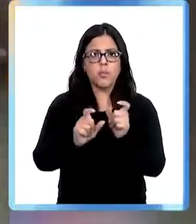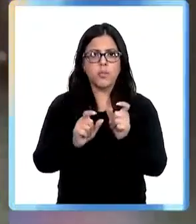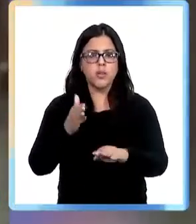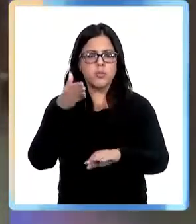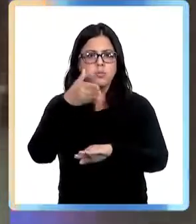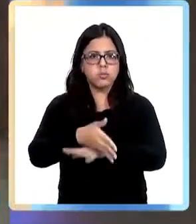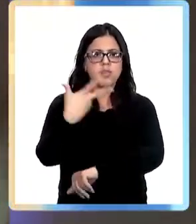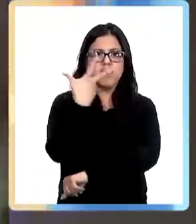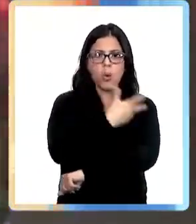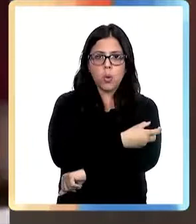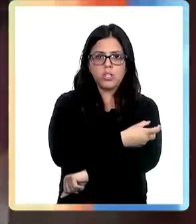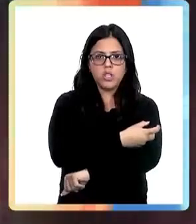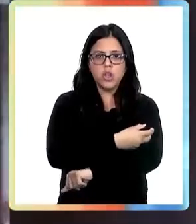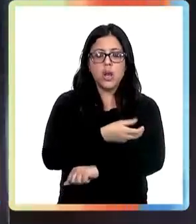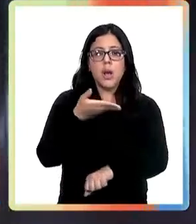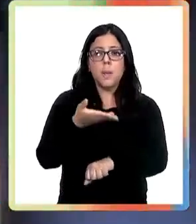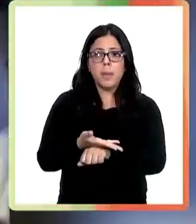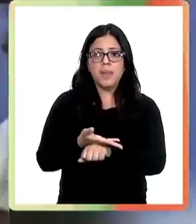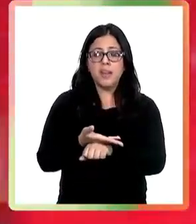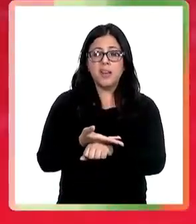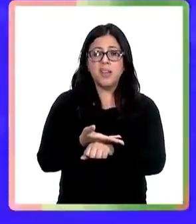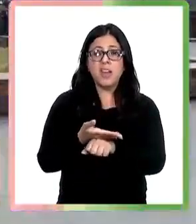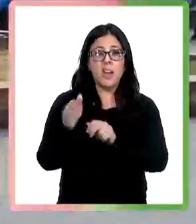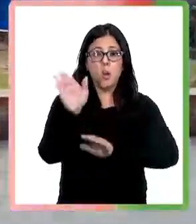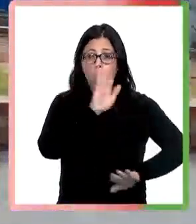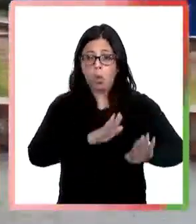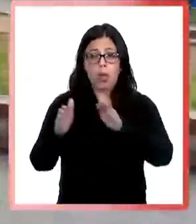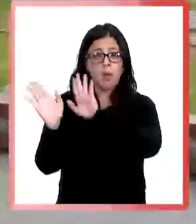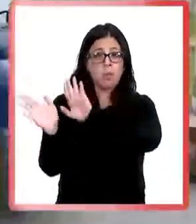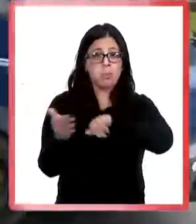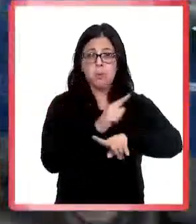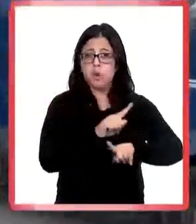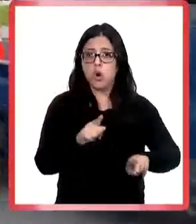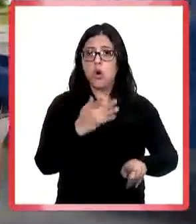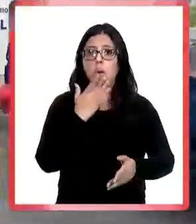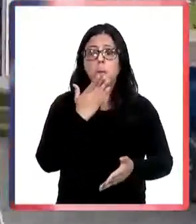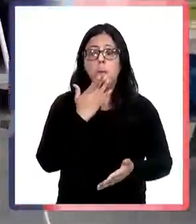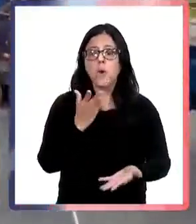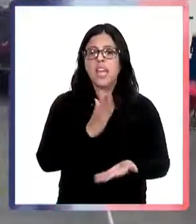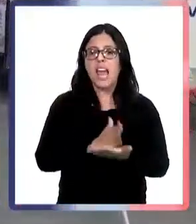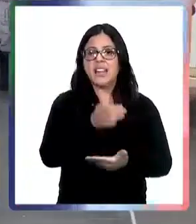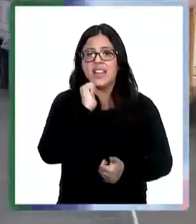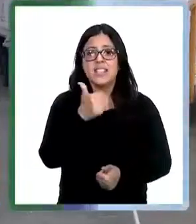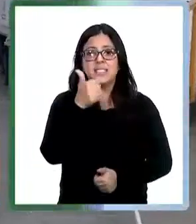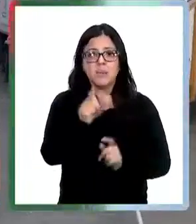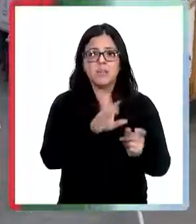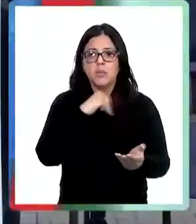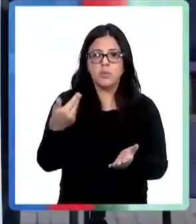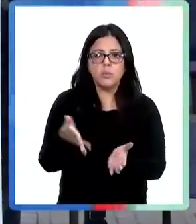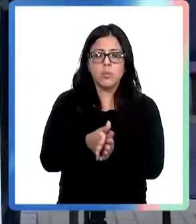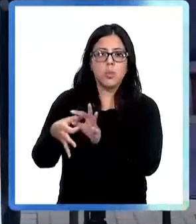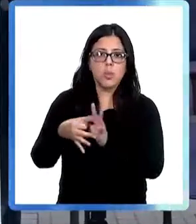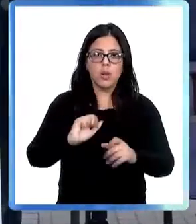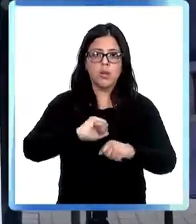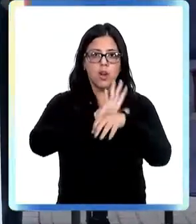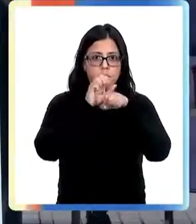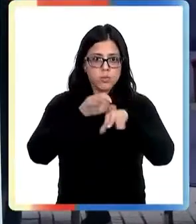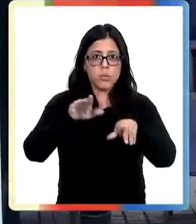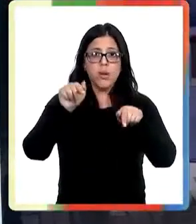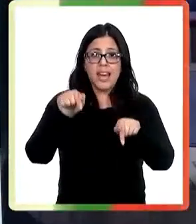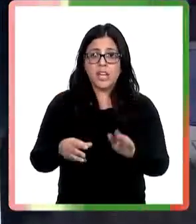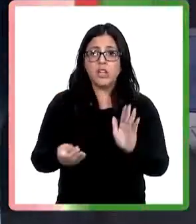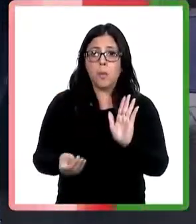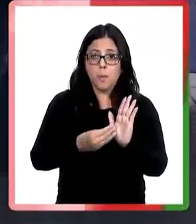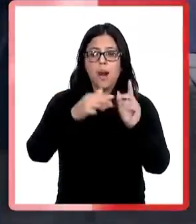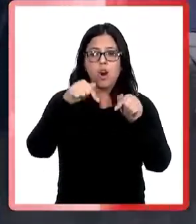libres tres sujetos vinculados al robo de madera. En Iquique alerta la baja asistencia de las personas a los centros